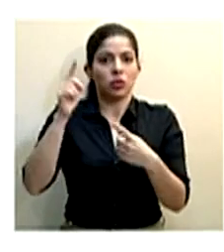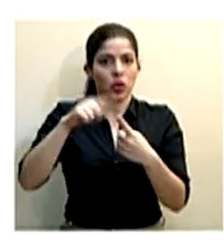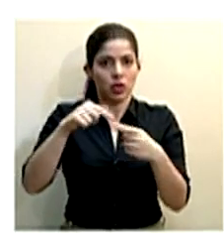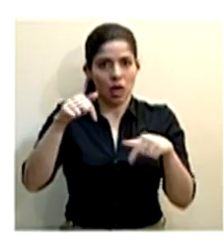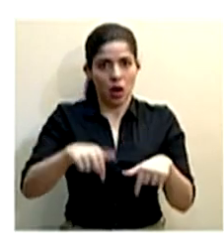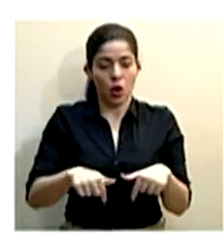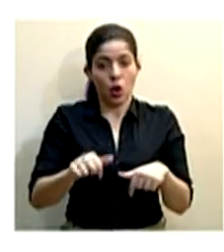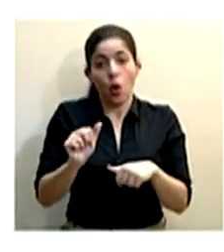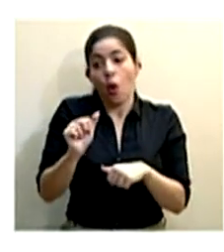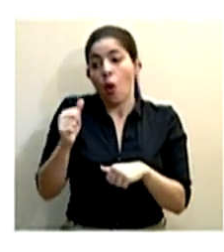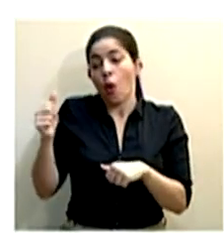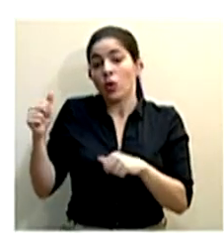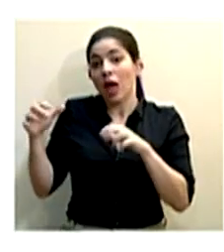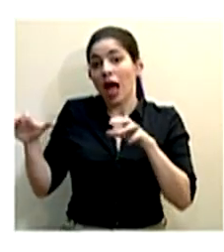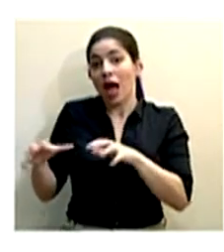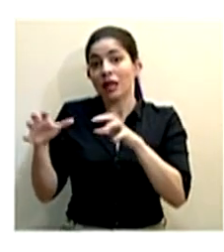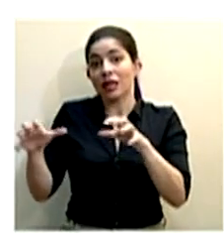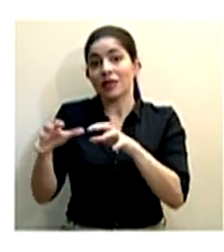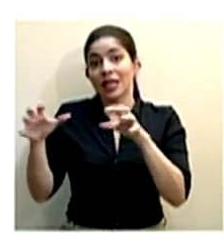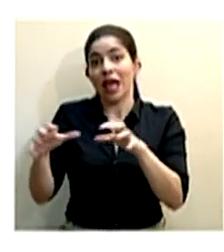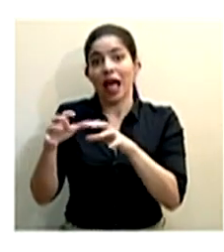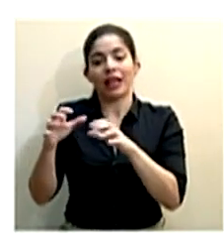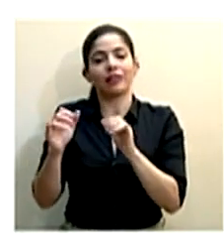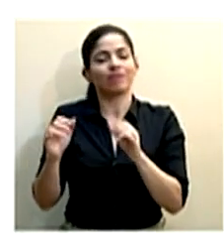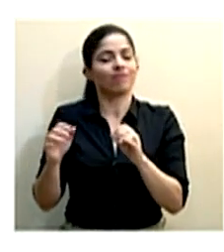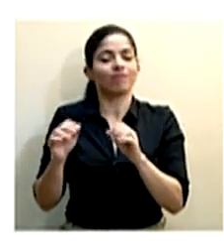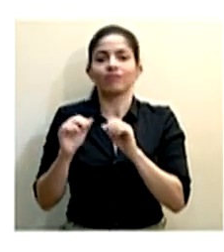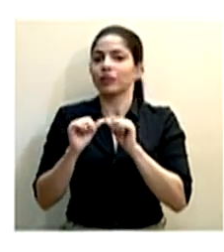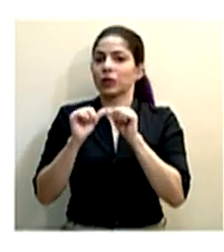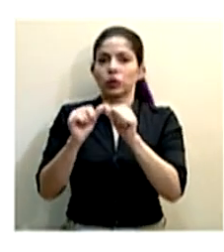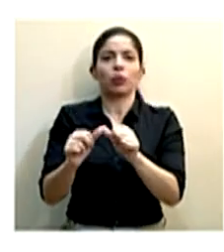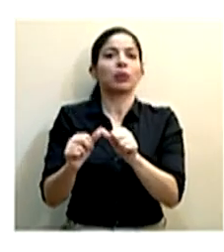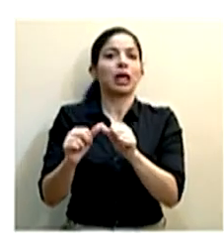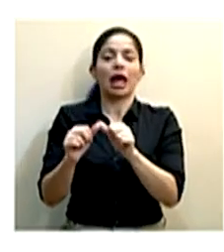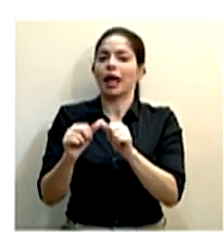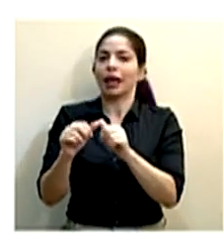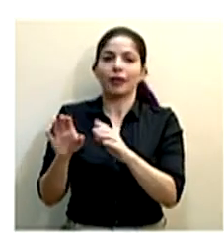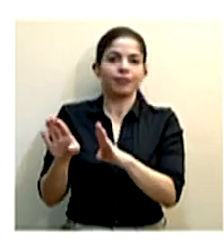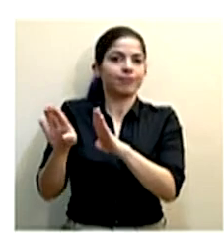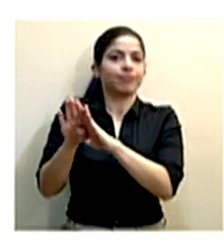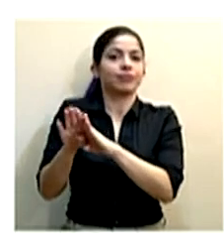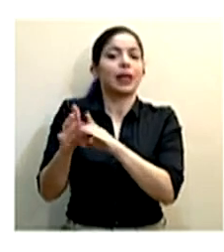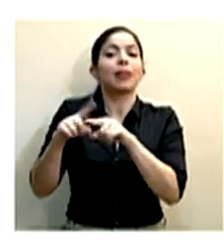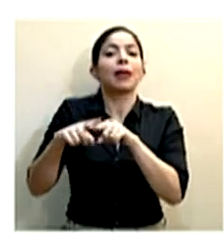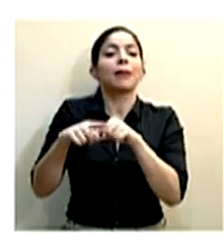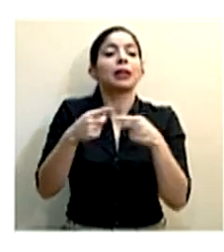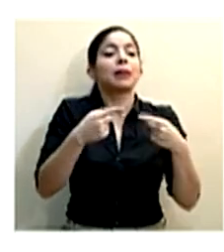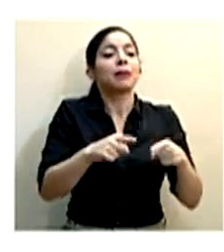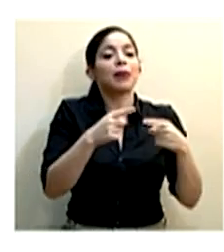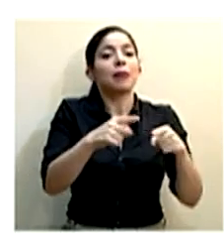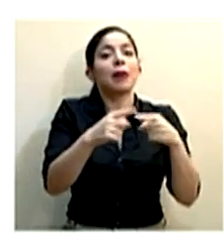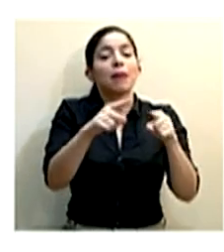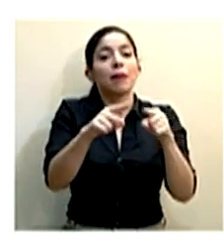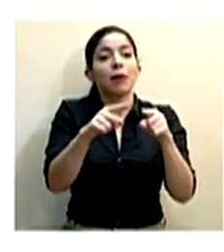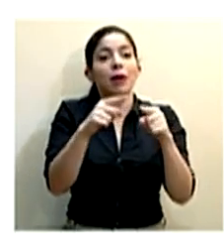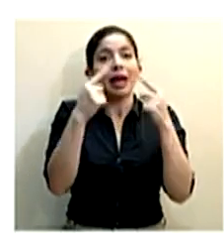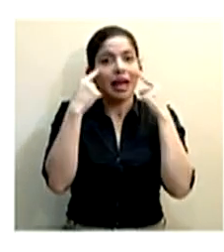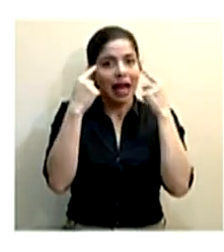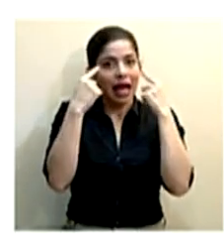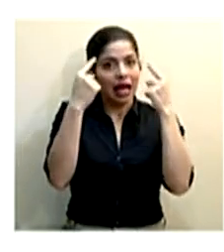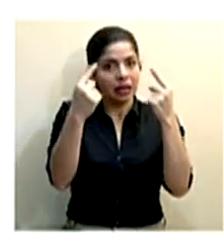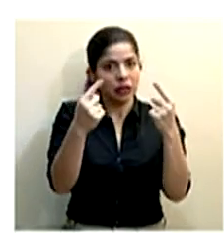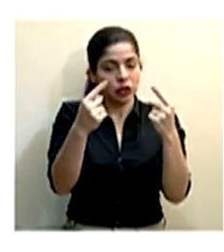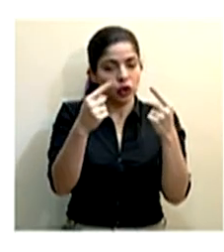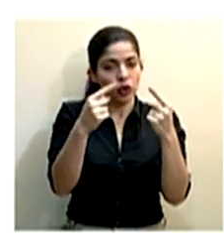El resto de las actividades quedan totalmente supeditadas a lo que ocurra con el éxito, el éxito que